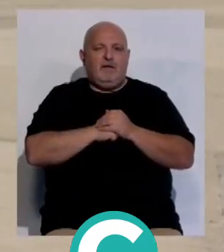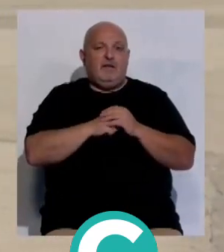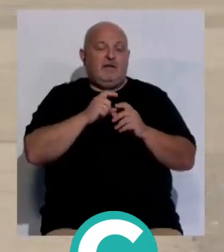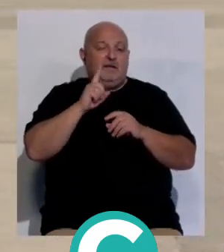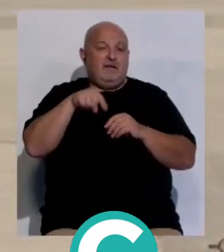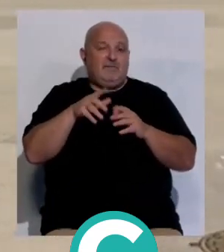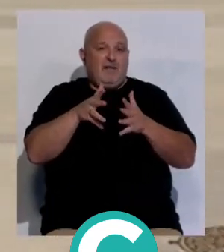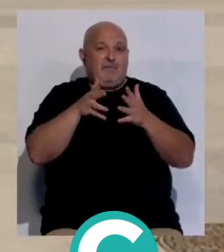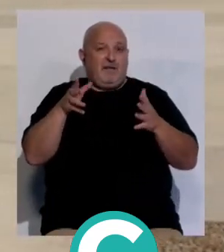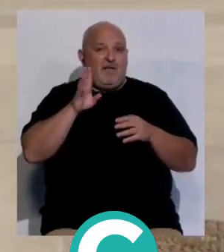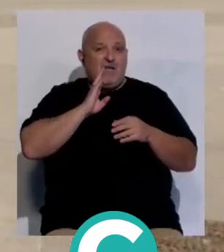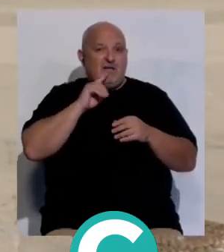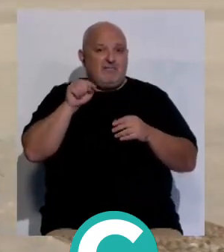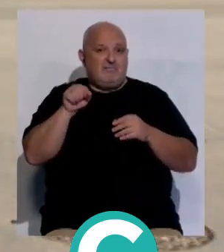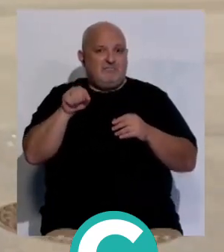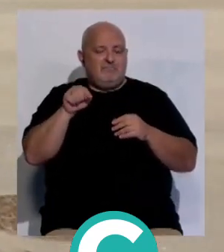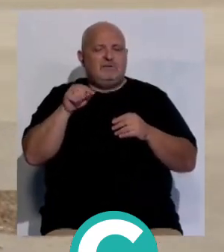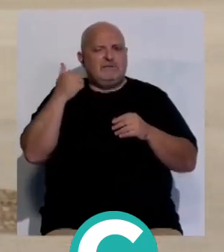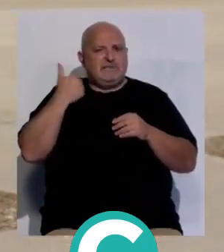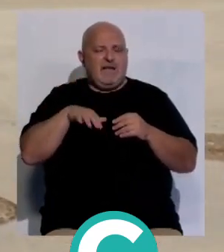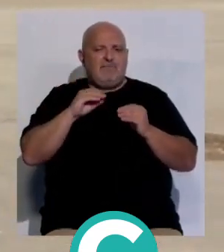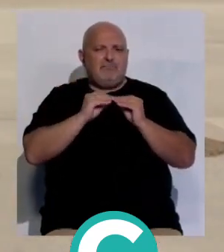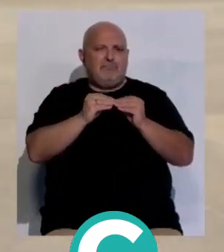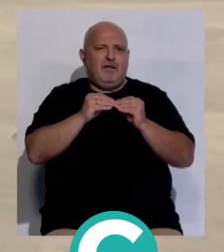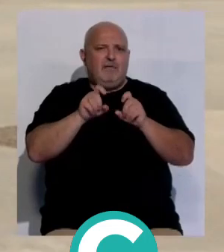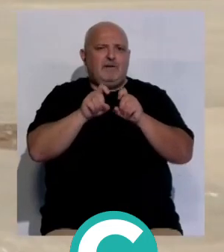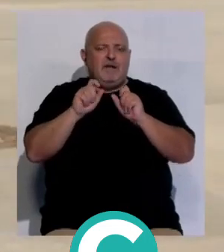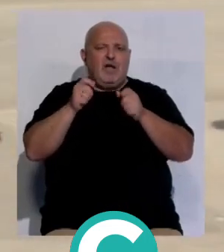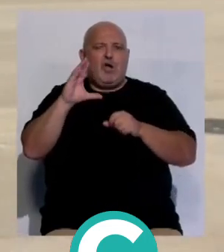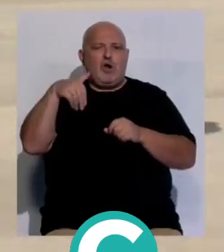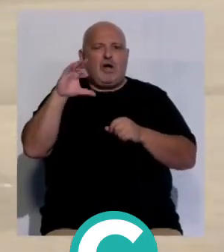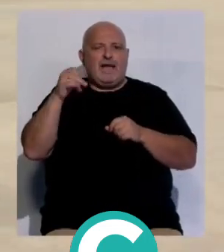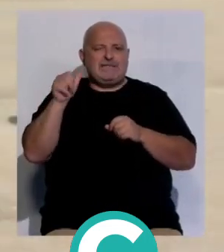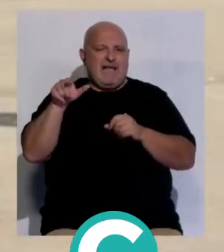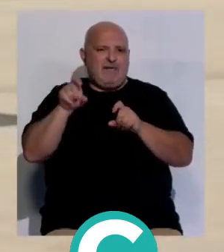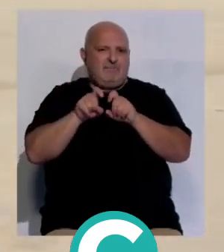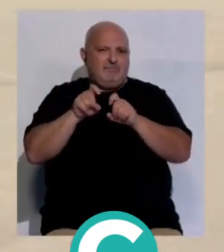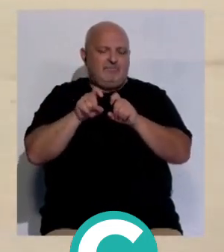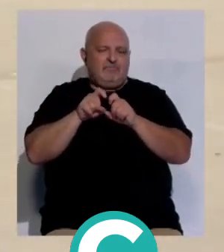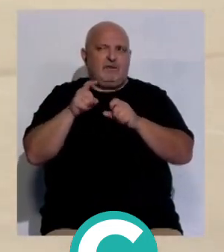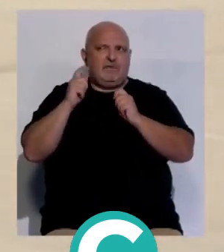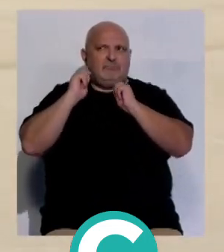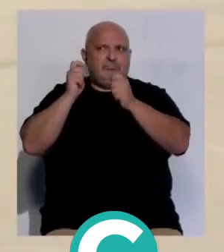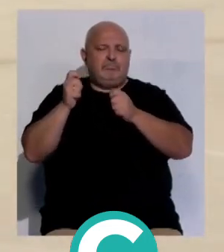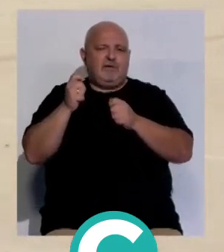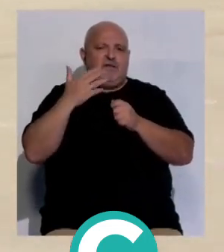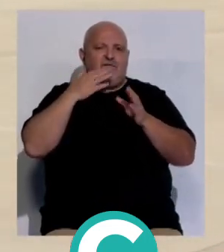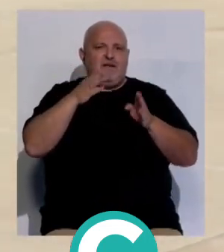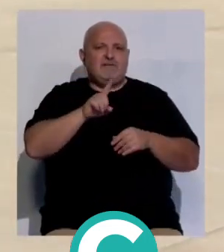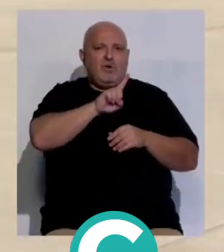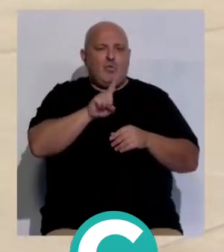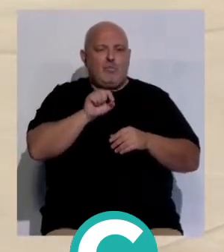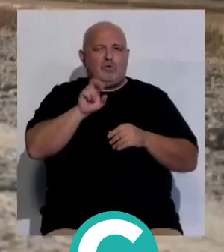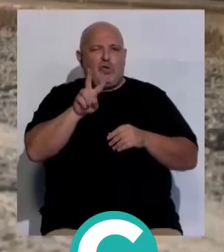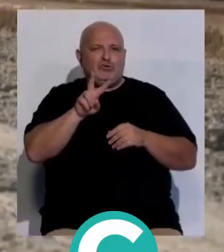recordar que la ampliación que se va a construir ya está confesionada a la empresa Concasa, que en licitación pública fue adjudicada de las fases 1